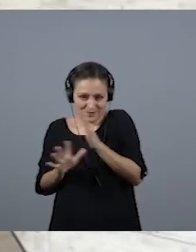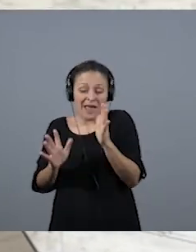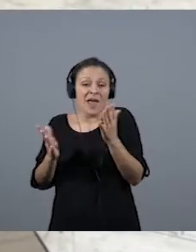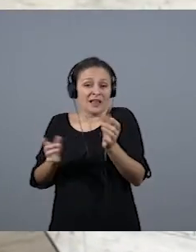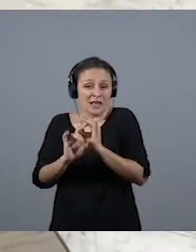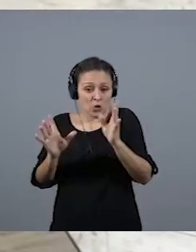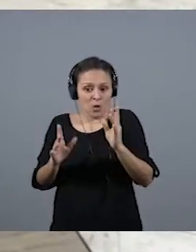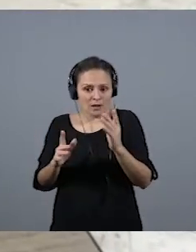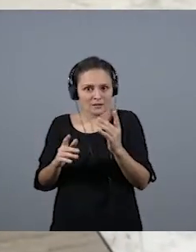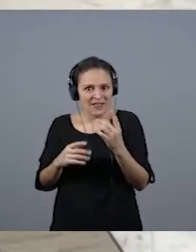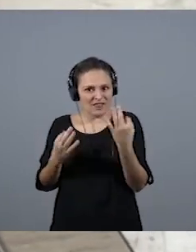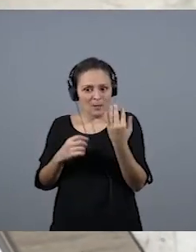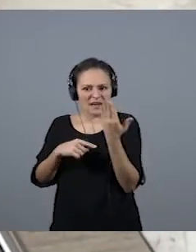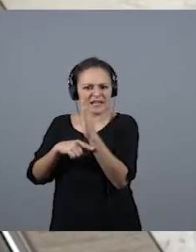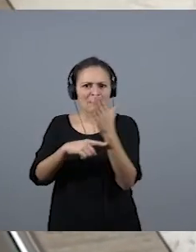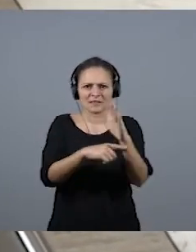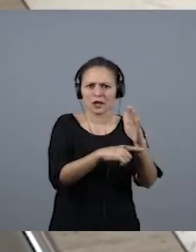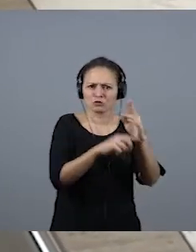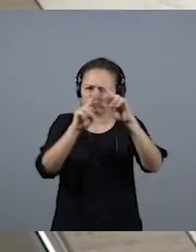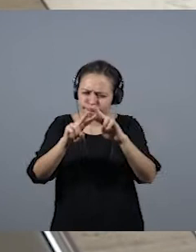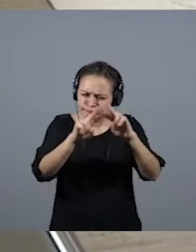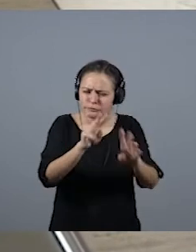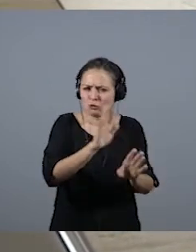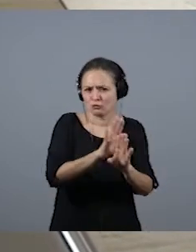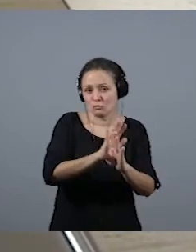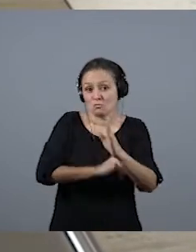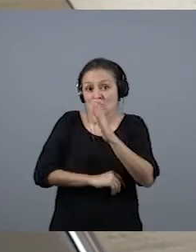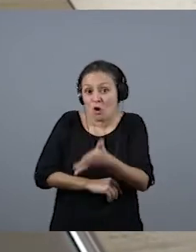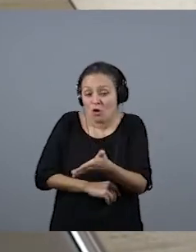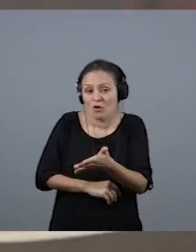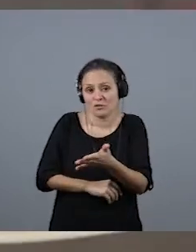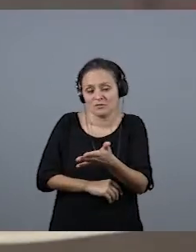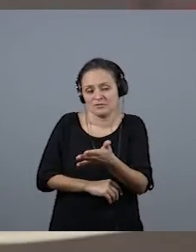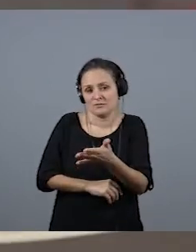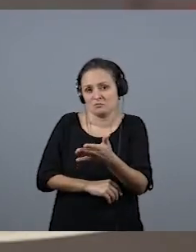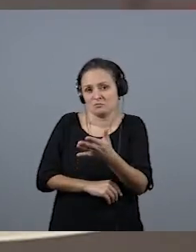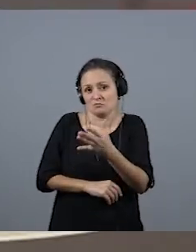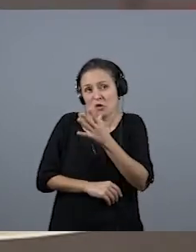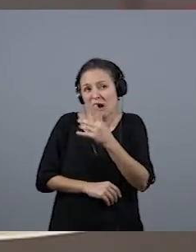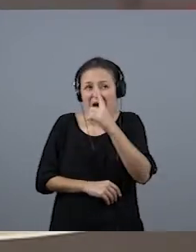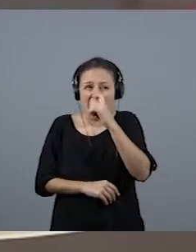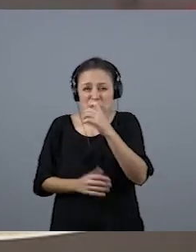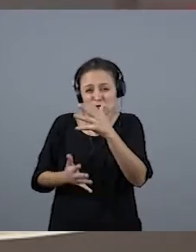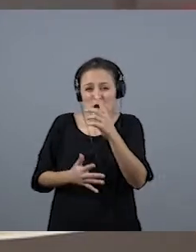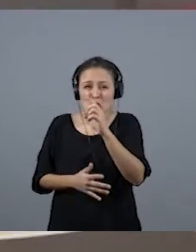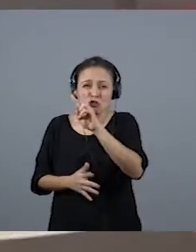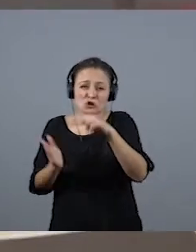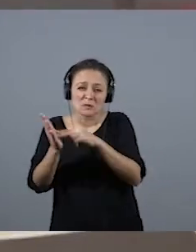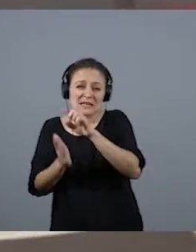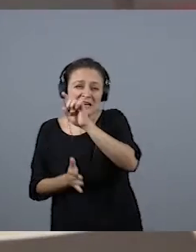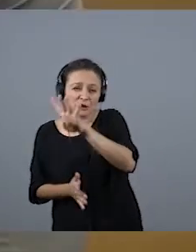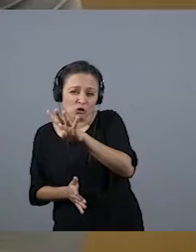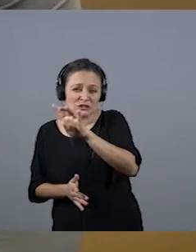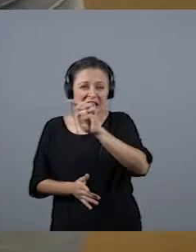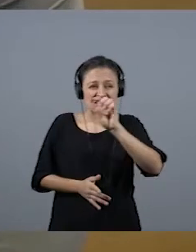necesidad de hacer estudios de representación, porque desde los años del 2014-13 hay una